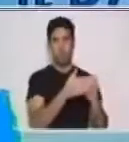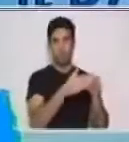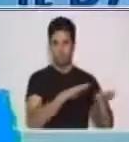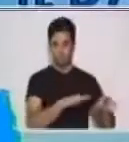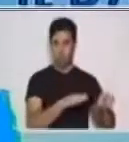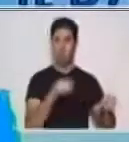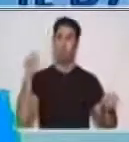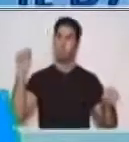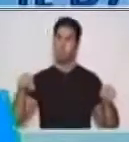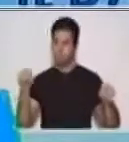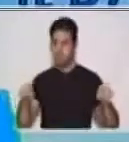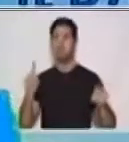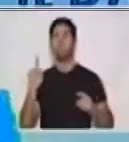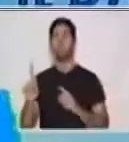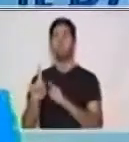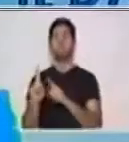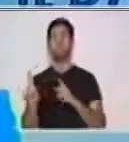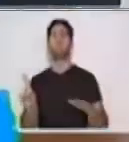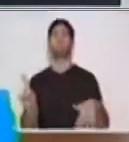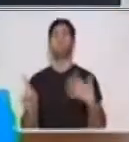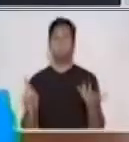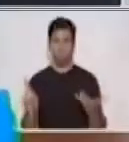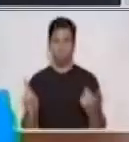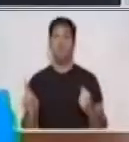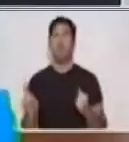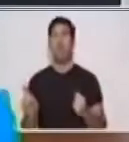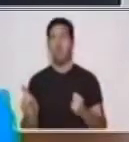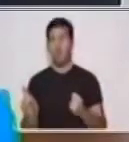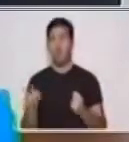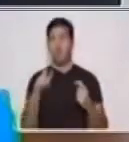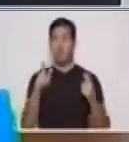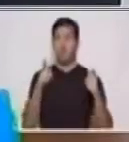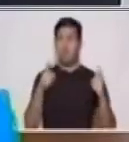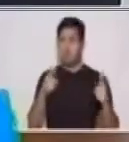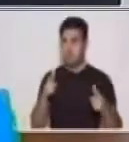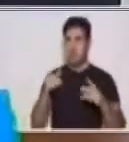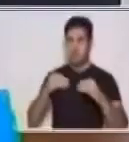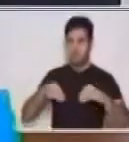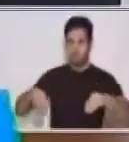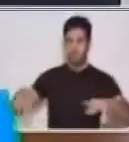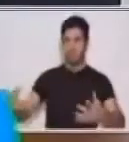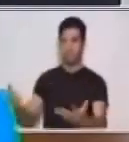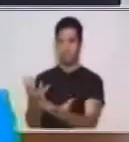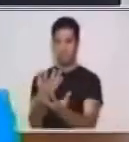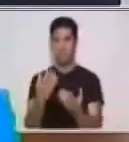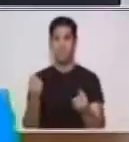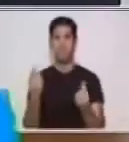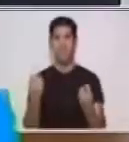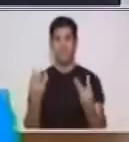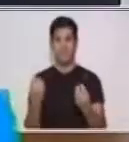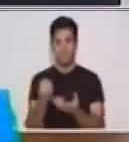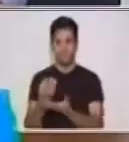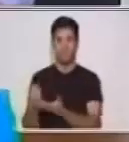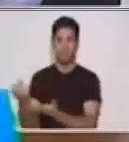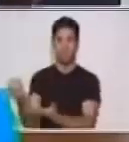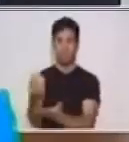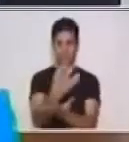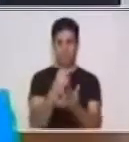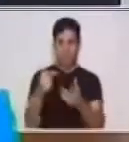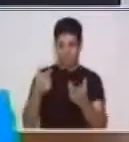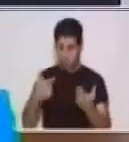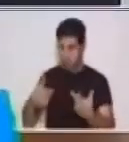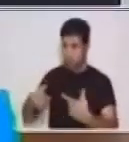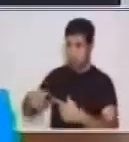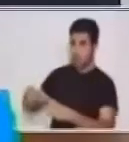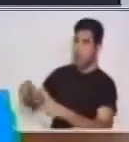Zumpango Zacatepeques se realiza en lo que es en un campo. Por esa razón es de que vemos que esas